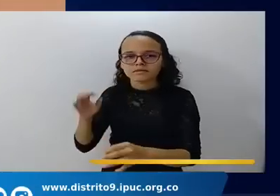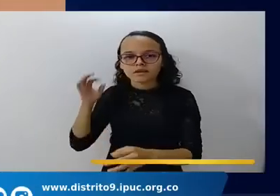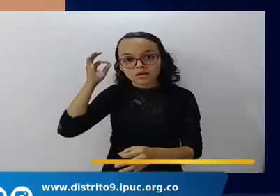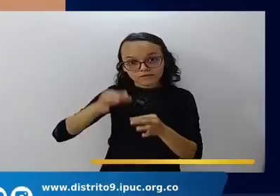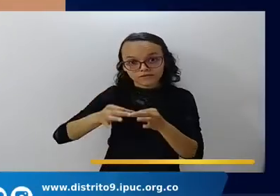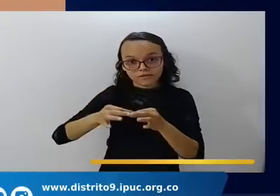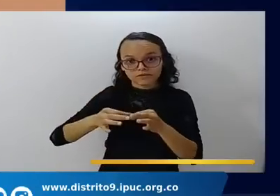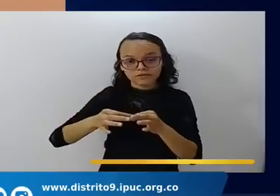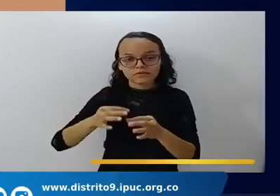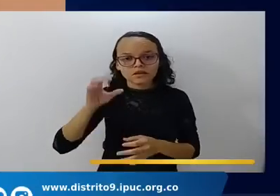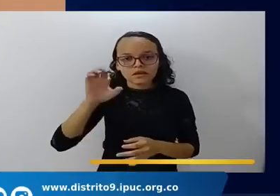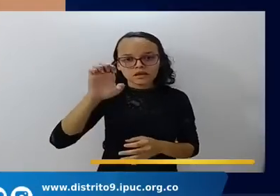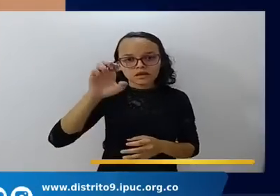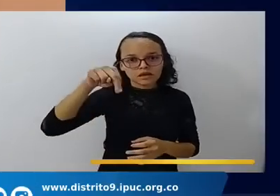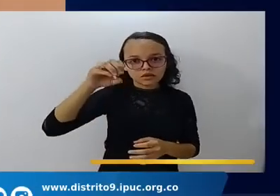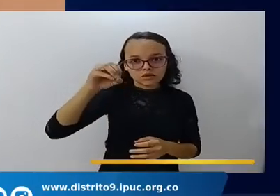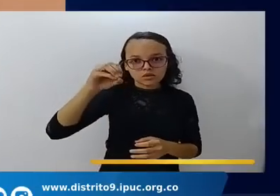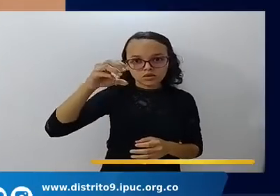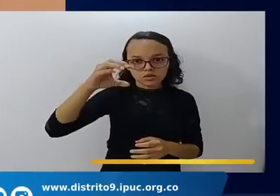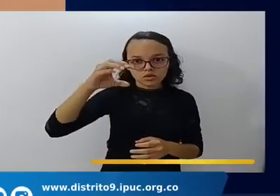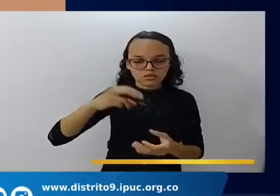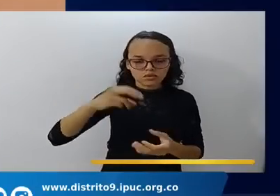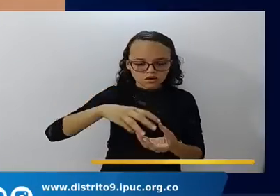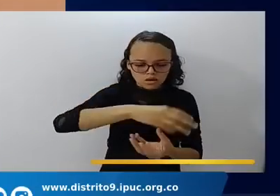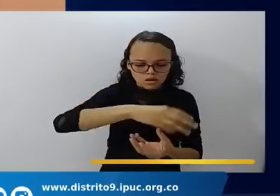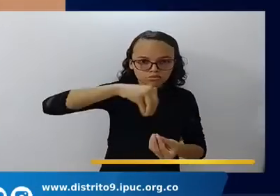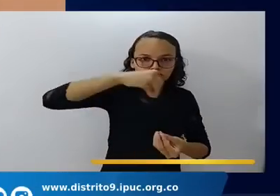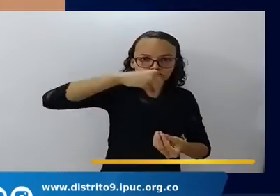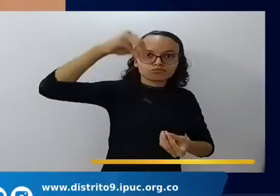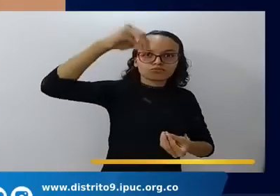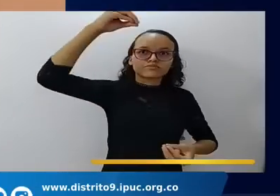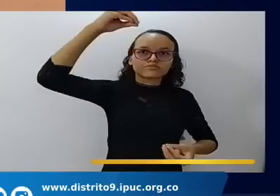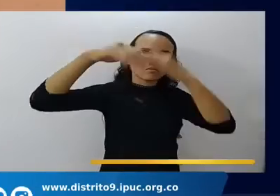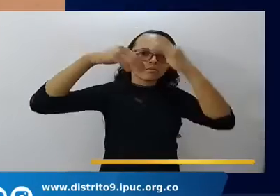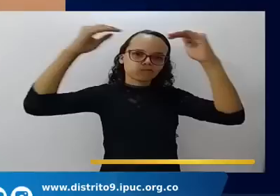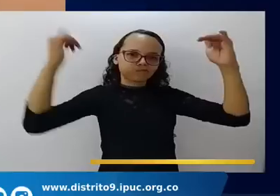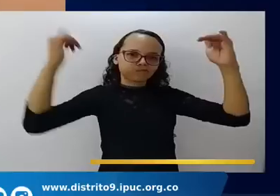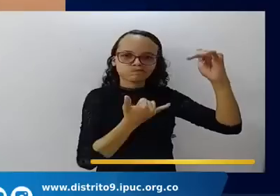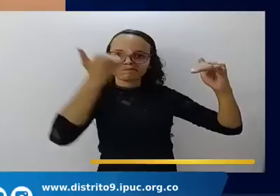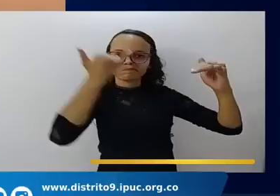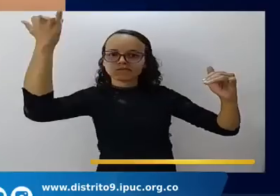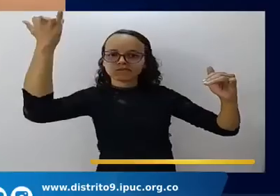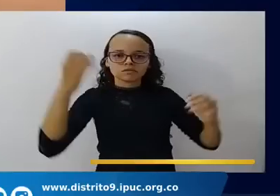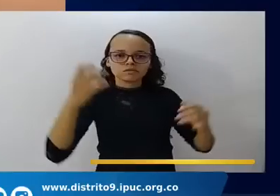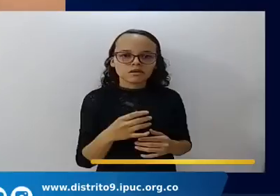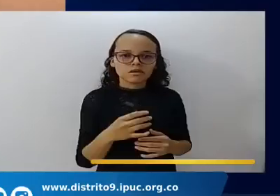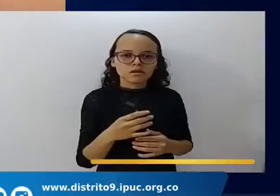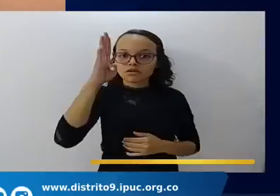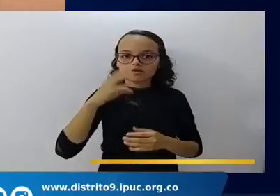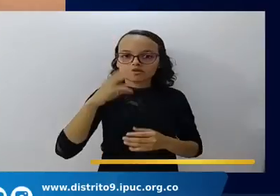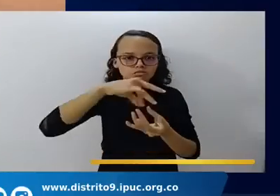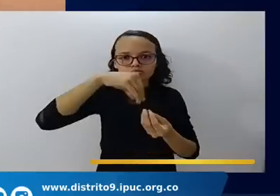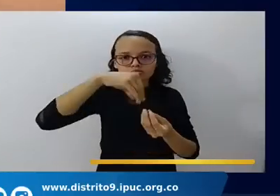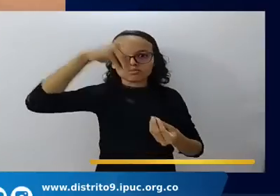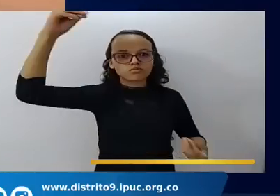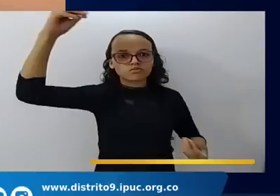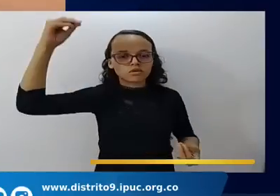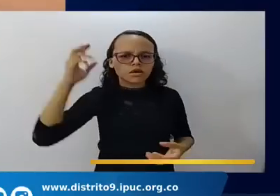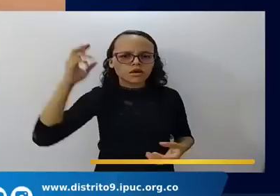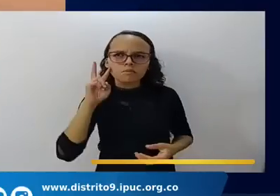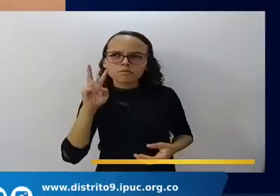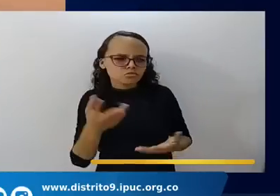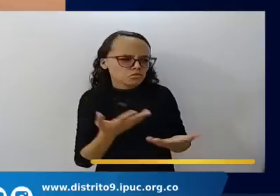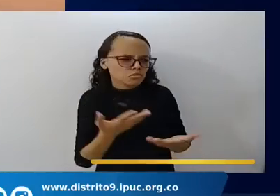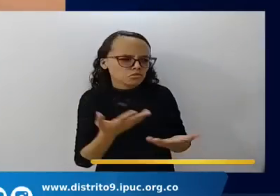verso 5, fue traspuesto para no ver muerte y no fue hallado porque lo traspuso Dios y antes que fuese